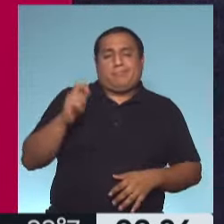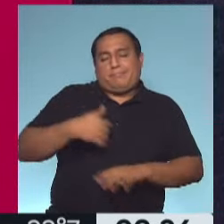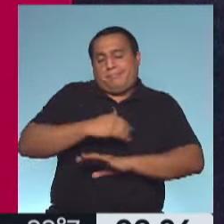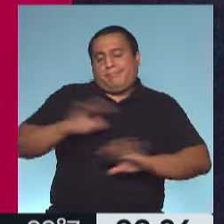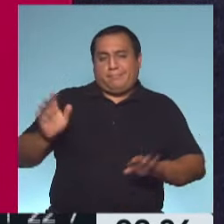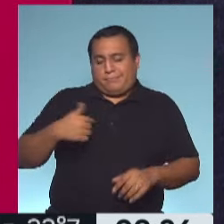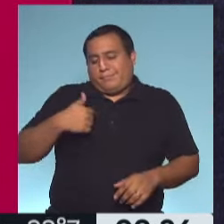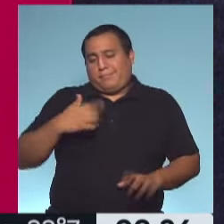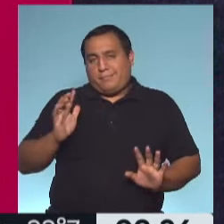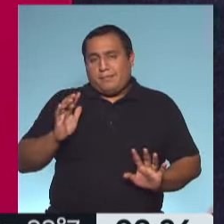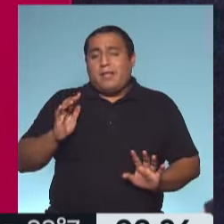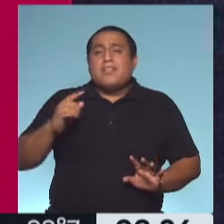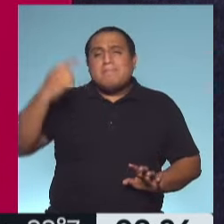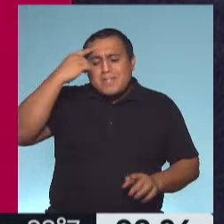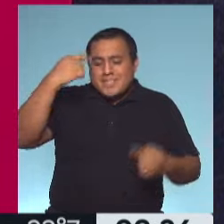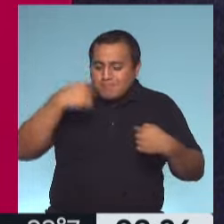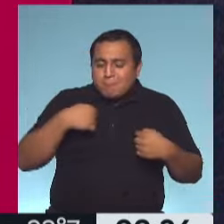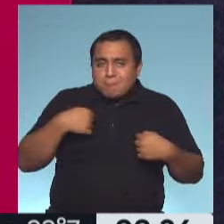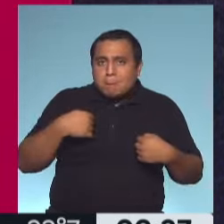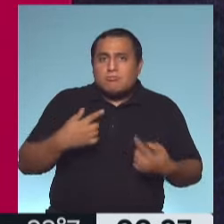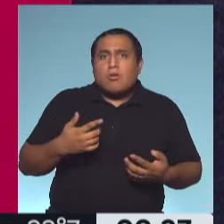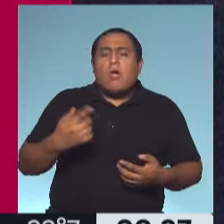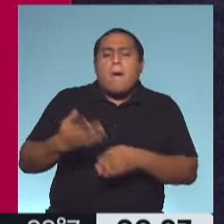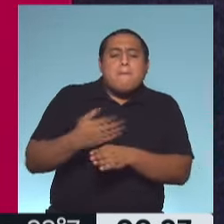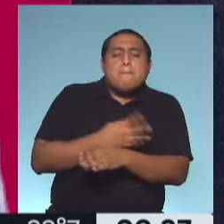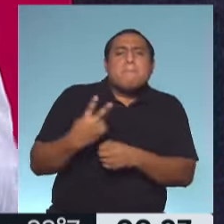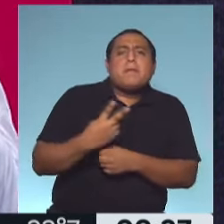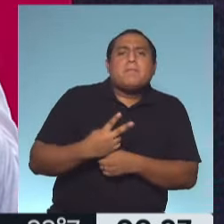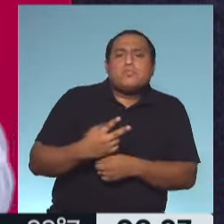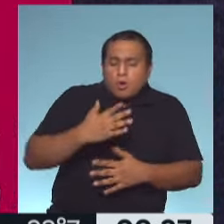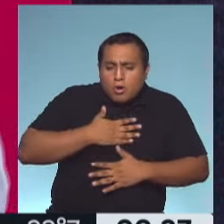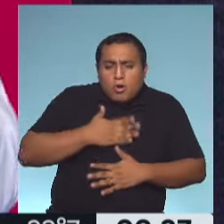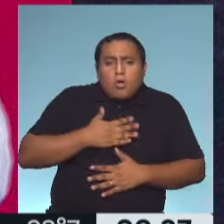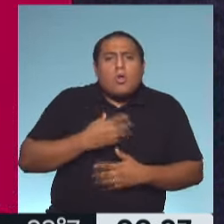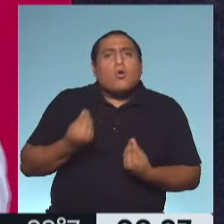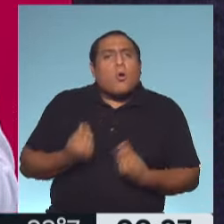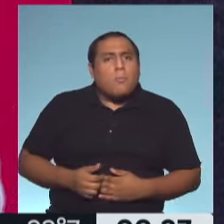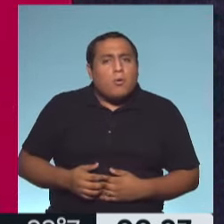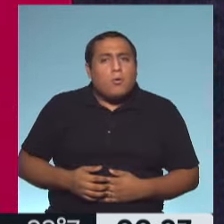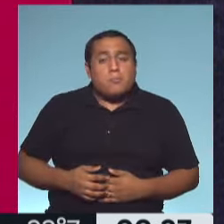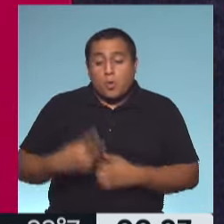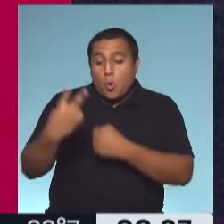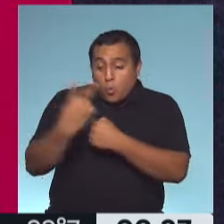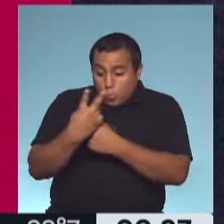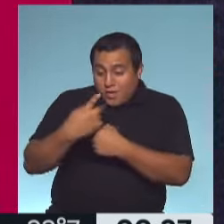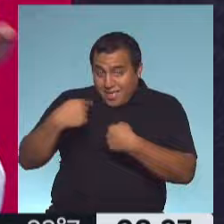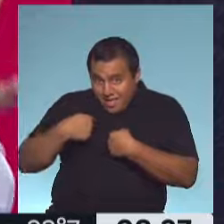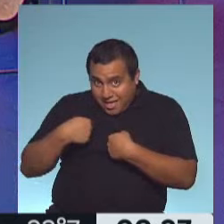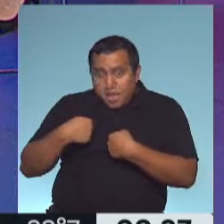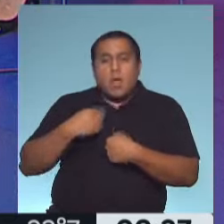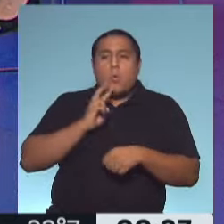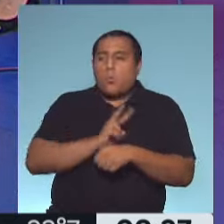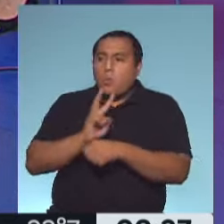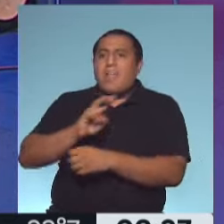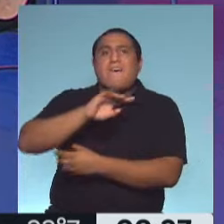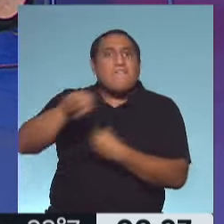conversación es con nosotros mismos. ¿Cómo vamos a favorecer nuestra prevención primaria? ¿Y cómo vamos a través de nuestro cuidado personal cuidar a los nuestros?